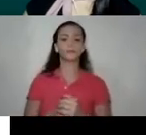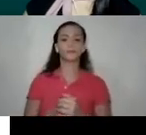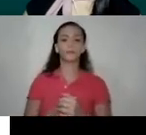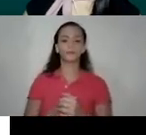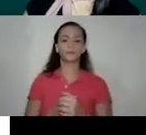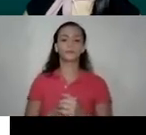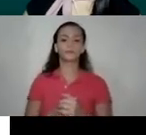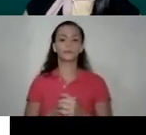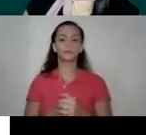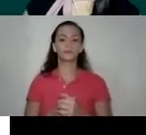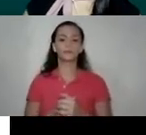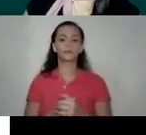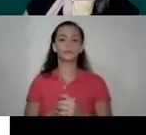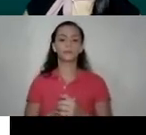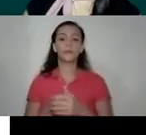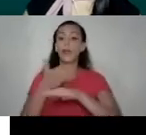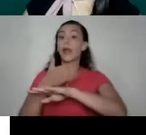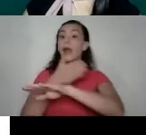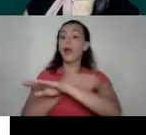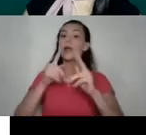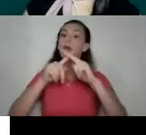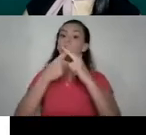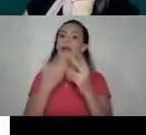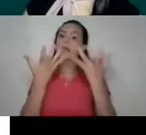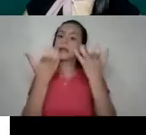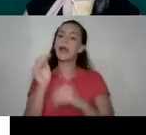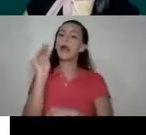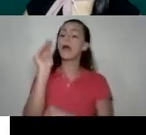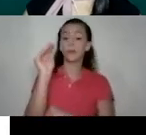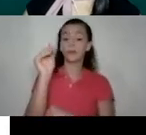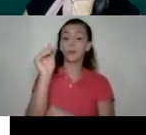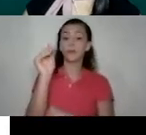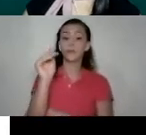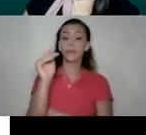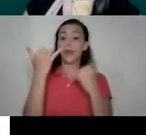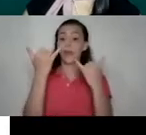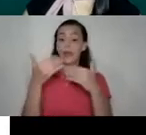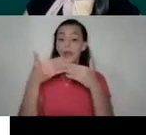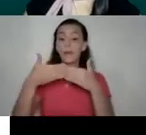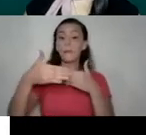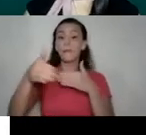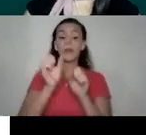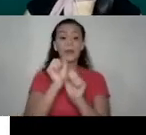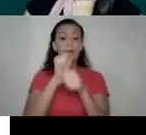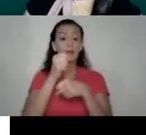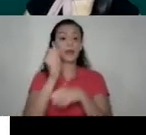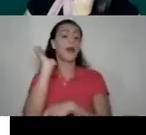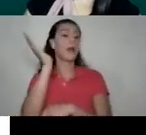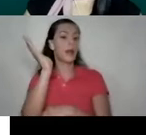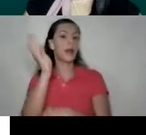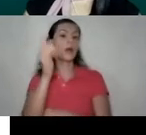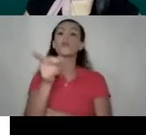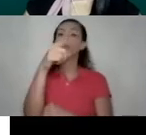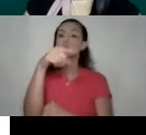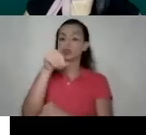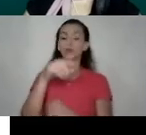Antes de iniciar quisiéramos indicarles que mientras se realice la charla ustedes podrán